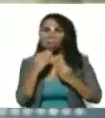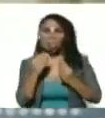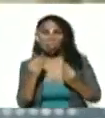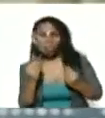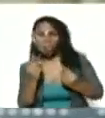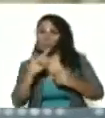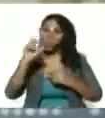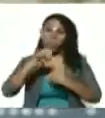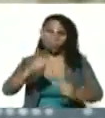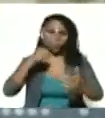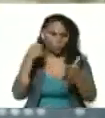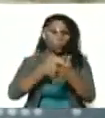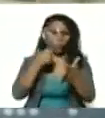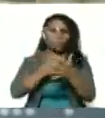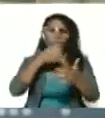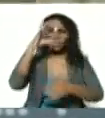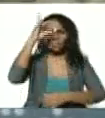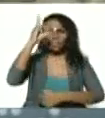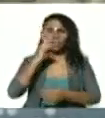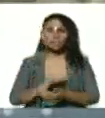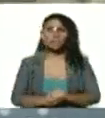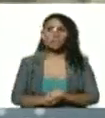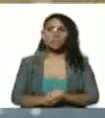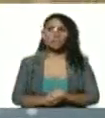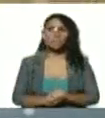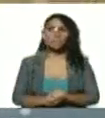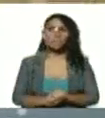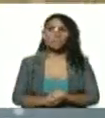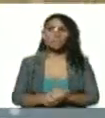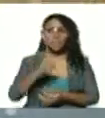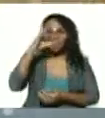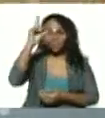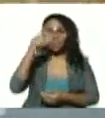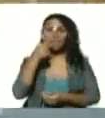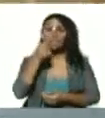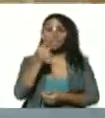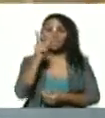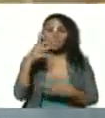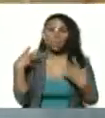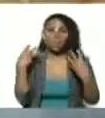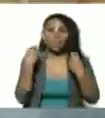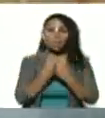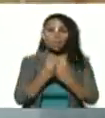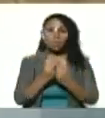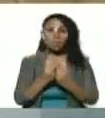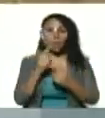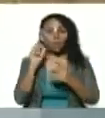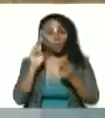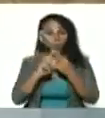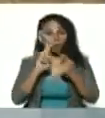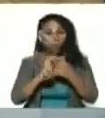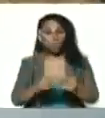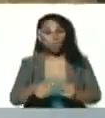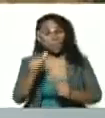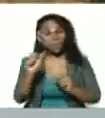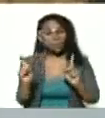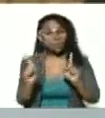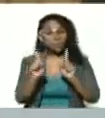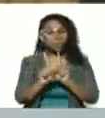luchadora, Delsi Rodríguez. Delsi, dicen sus compañeros, que lo conocieron más de cerca,